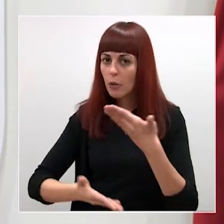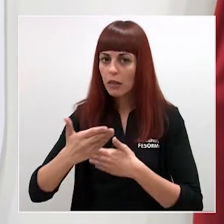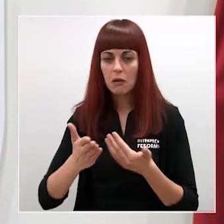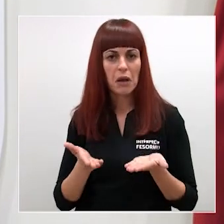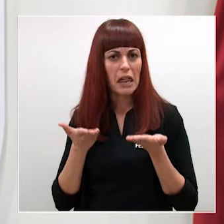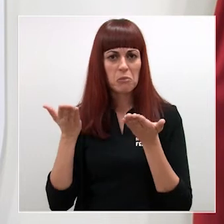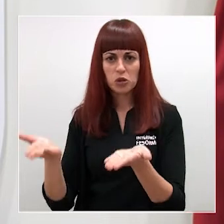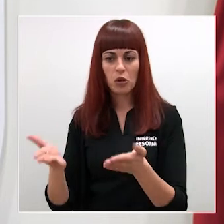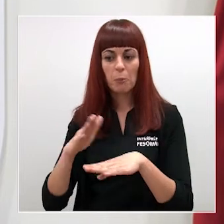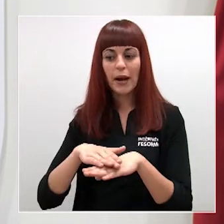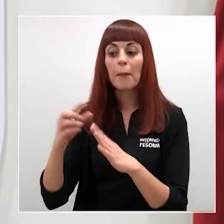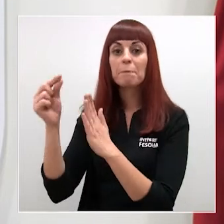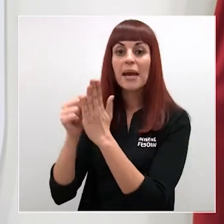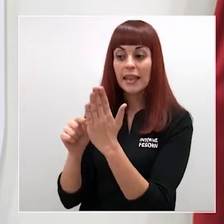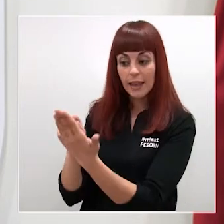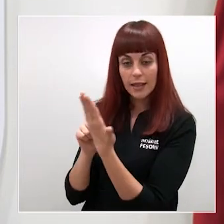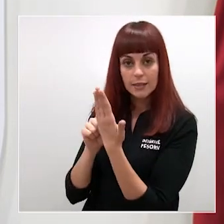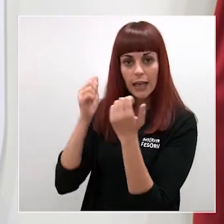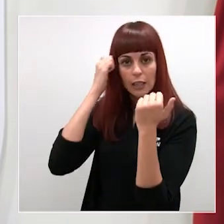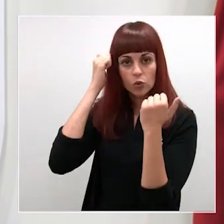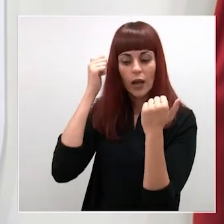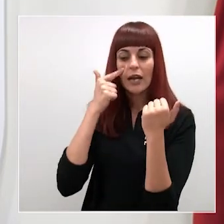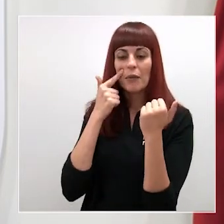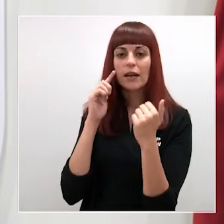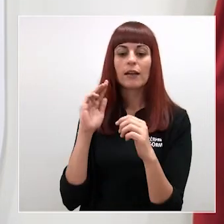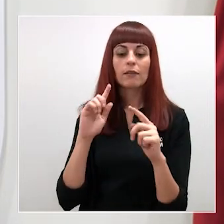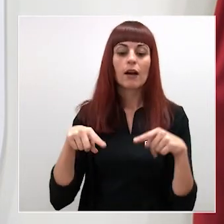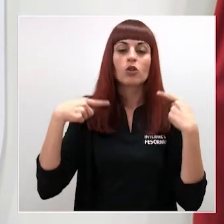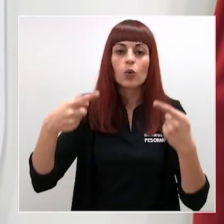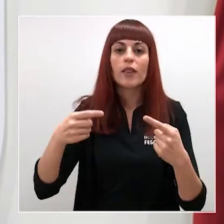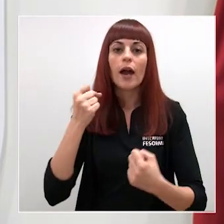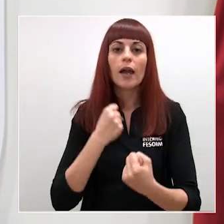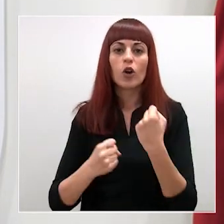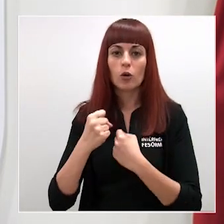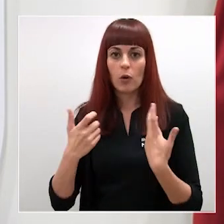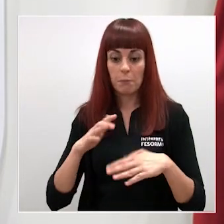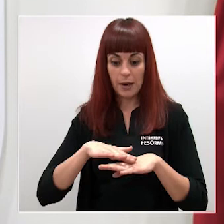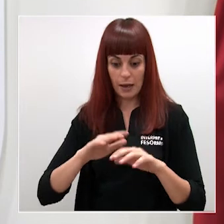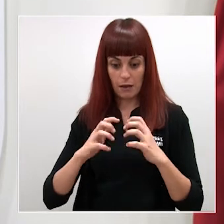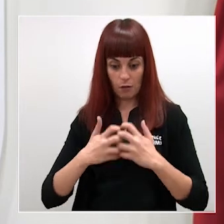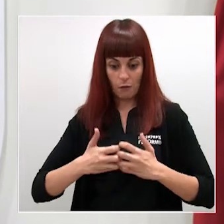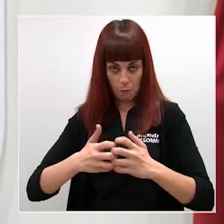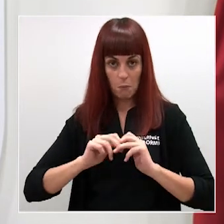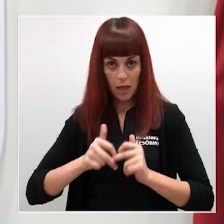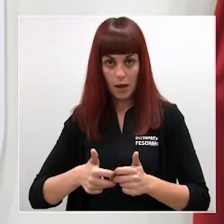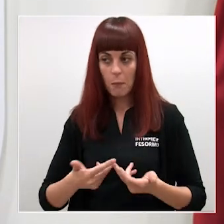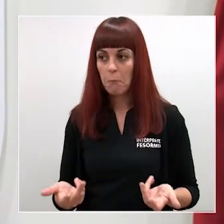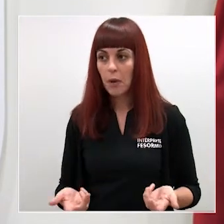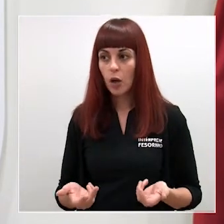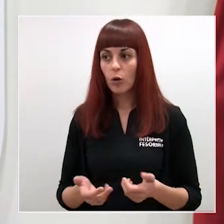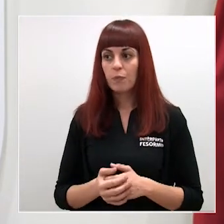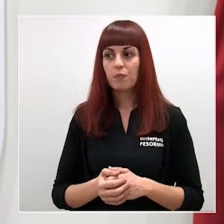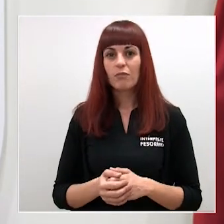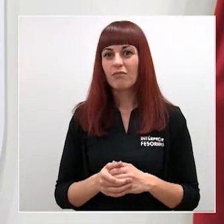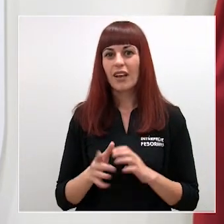disposición a estudiar esas medidas y el alcance económico de esas medidas para llevarlas a cabo pero el escollo no estaba